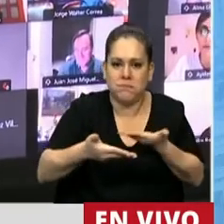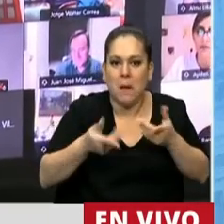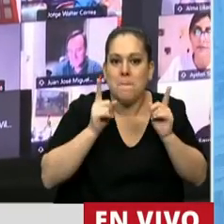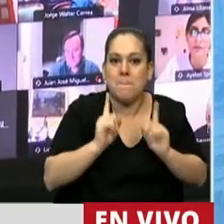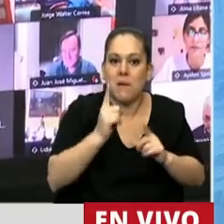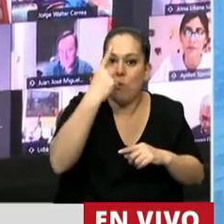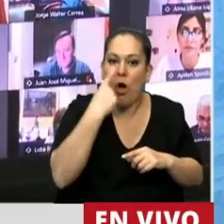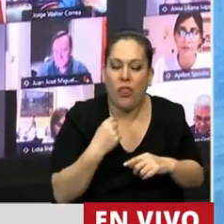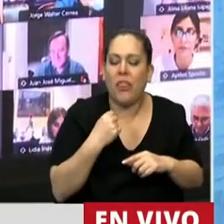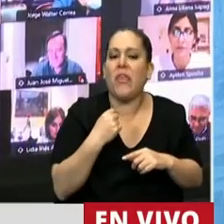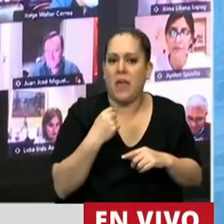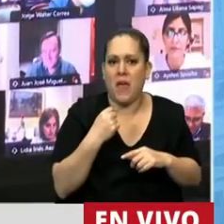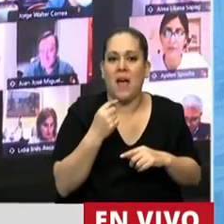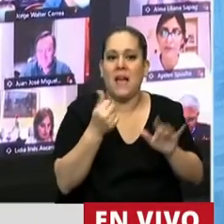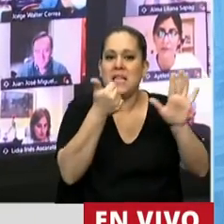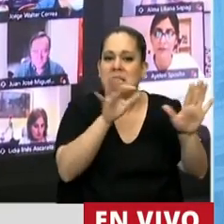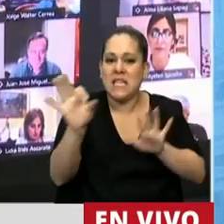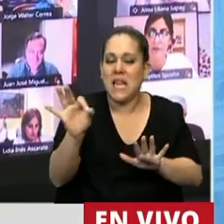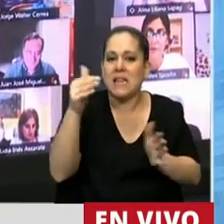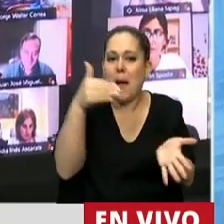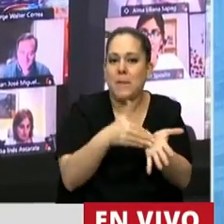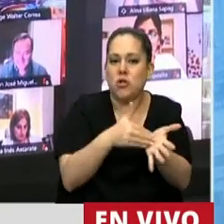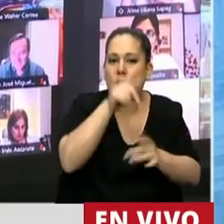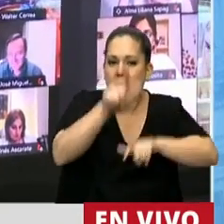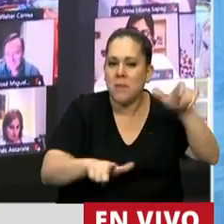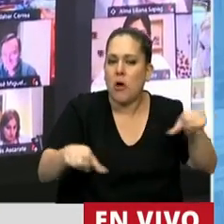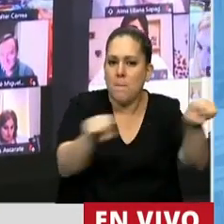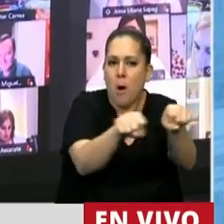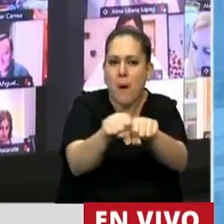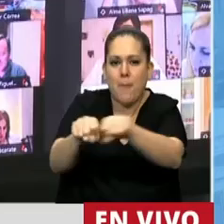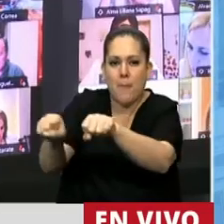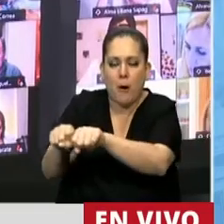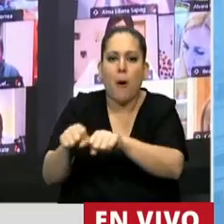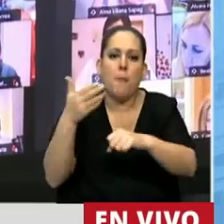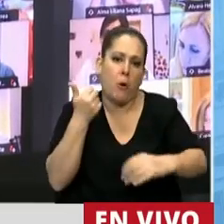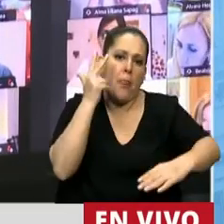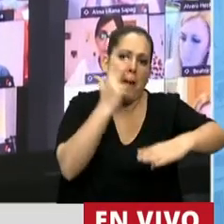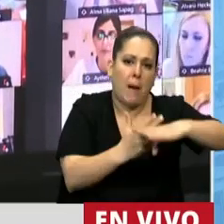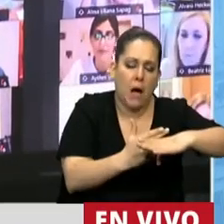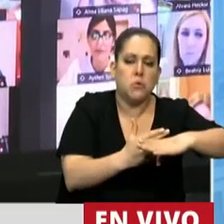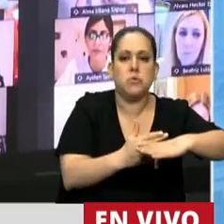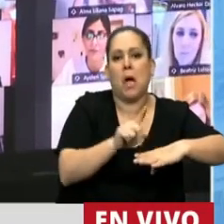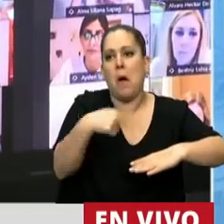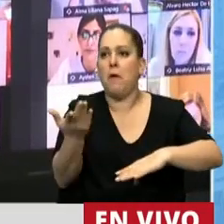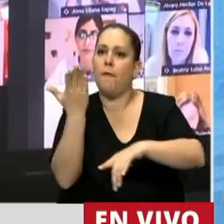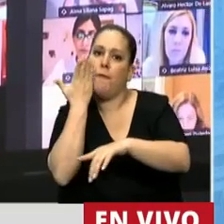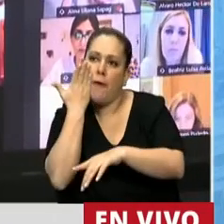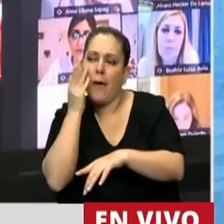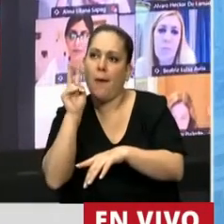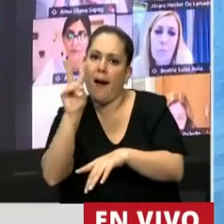mismo día se concentran más de 60 millones de usuarios. Pueden darse una pausa y chequear alguna red social,